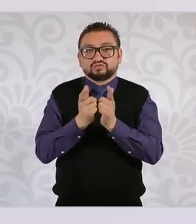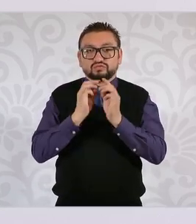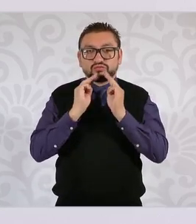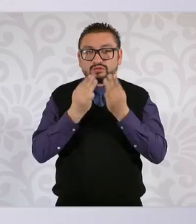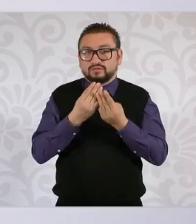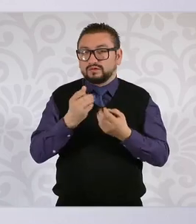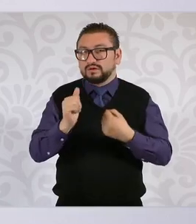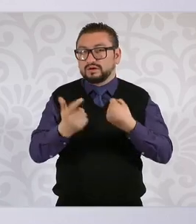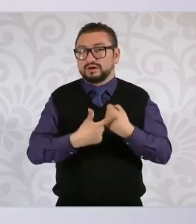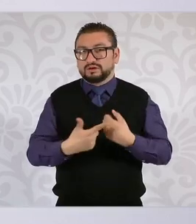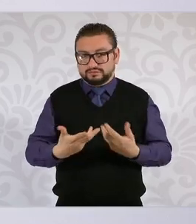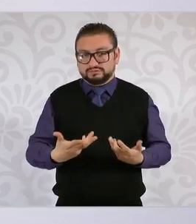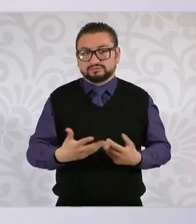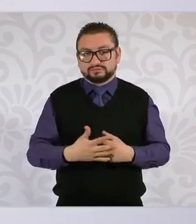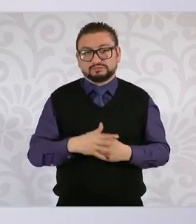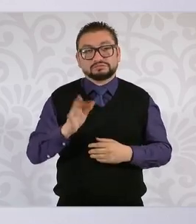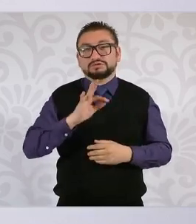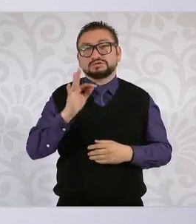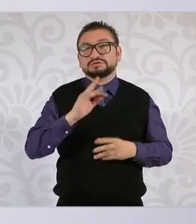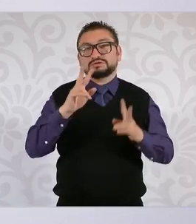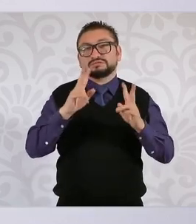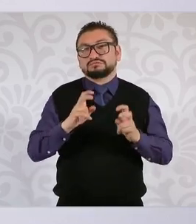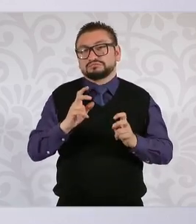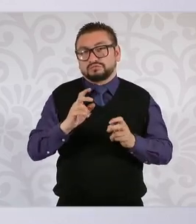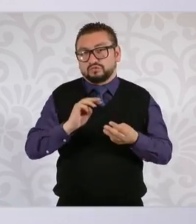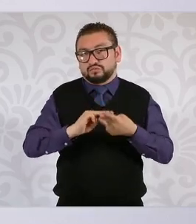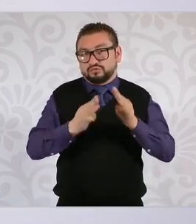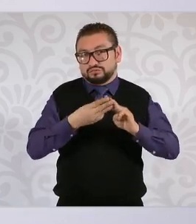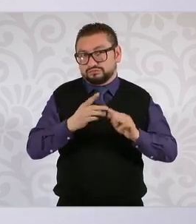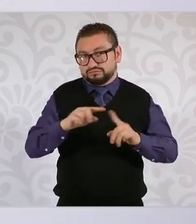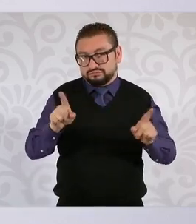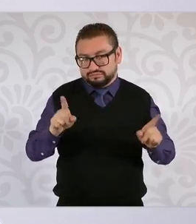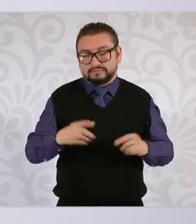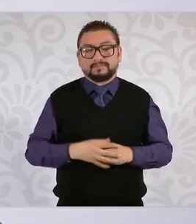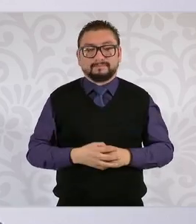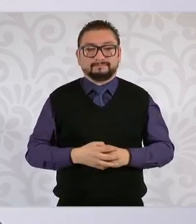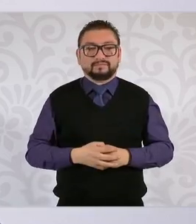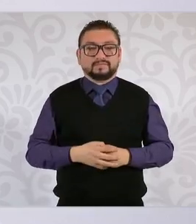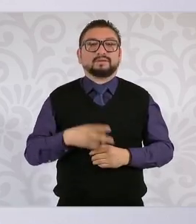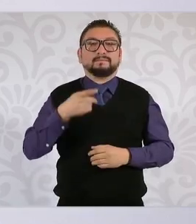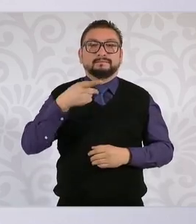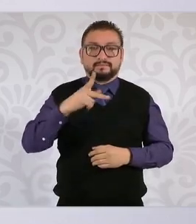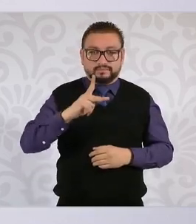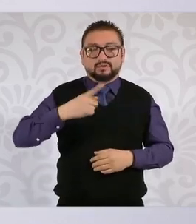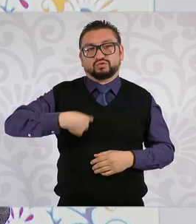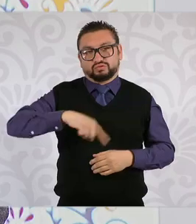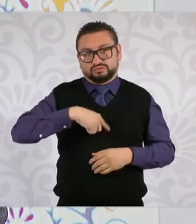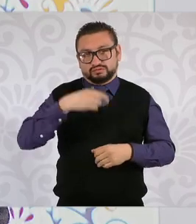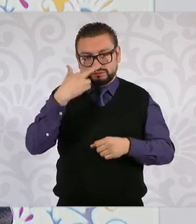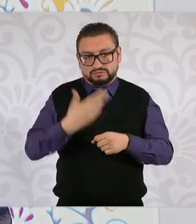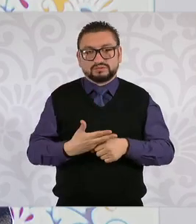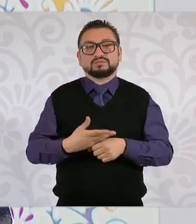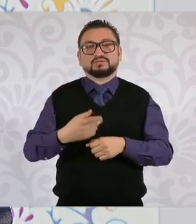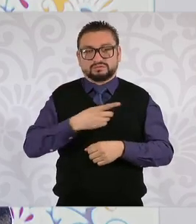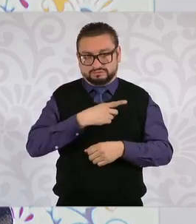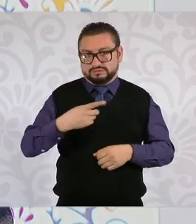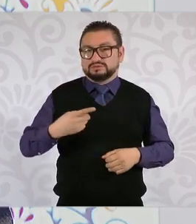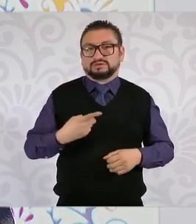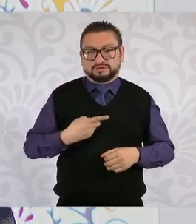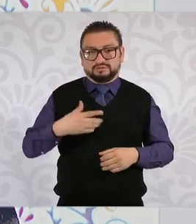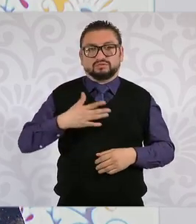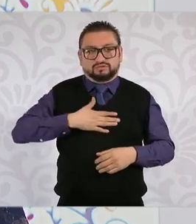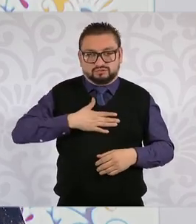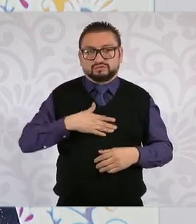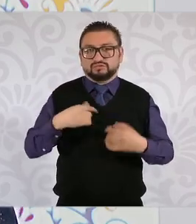algún otro caso pero nos va a corresponder y tiene que ser así porque soy